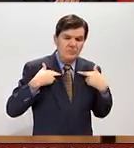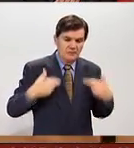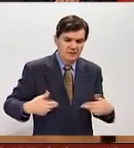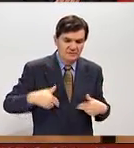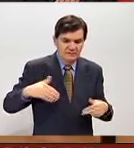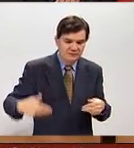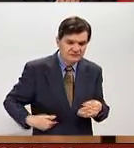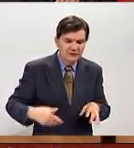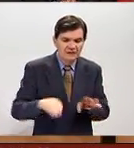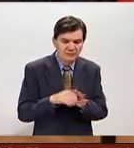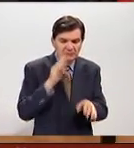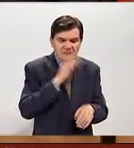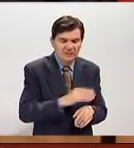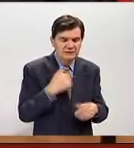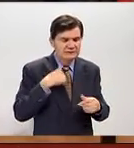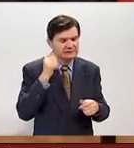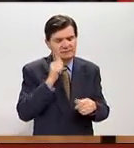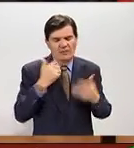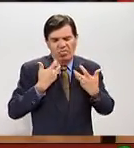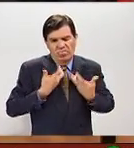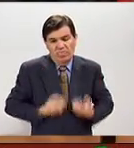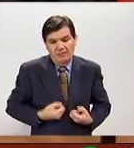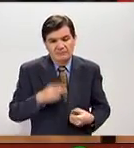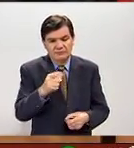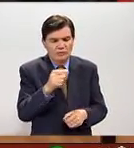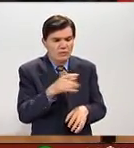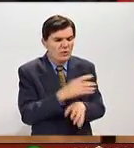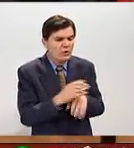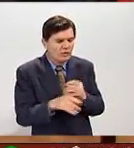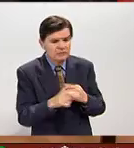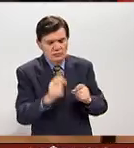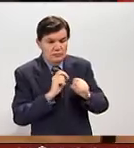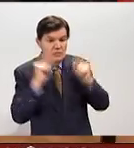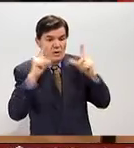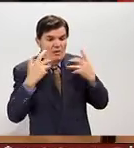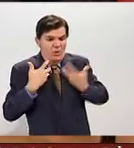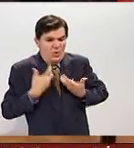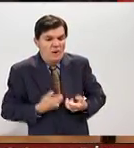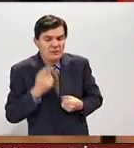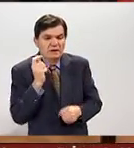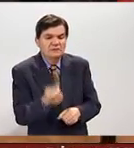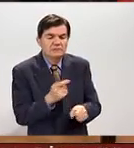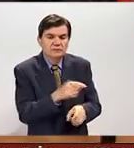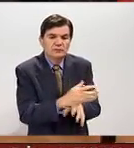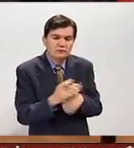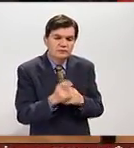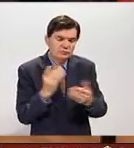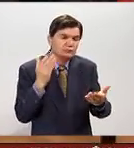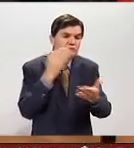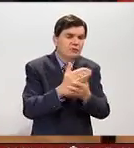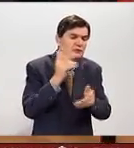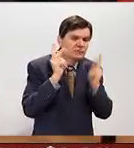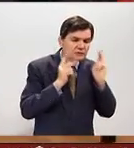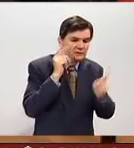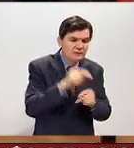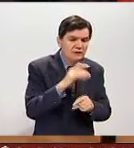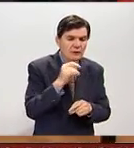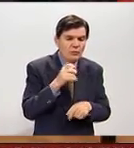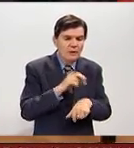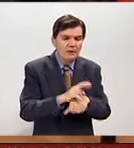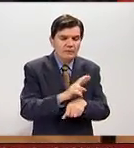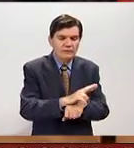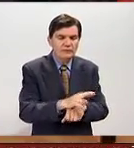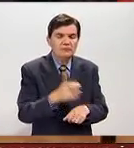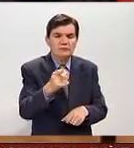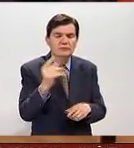siempre nos impacta. ¿Qué te impactó en esta cobertura ahí en Ecuador? ¿Qué fue lo